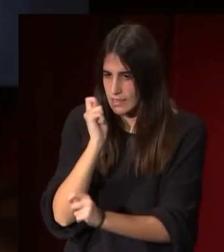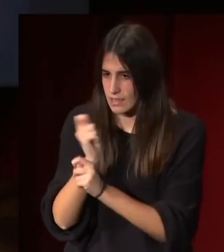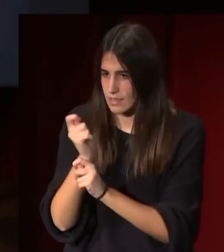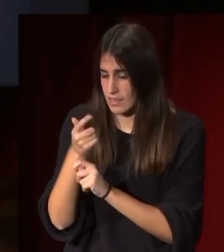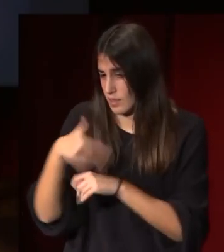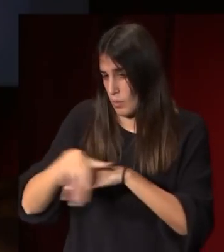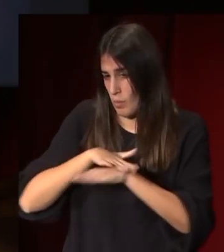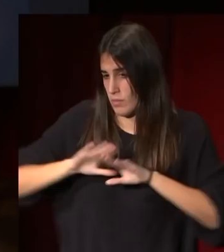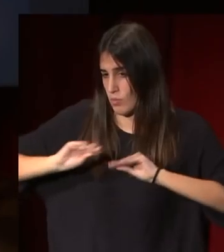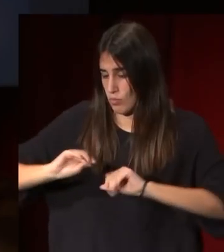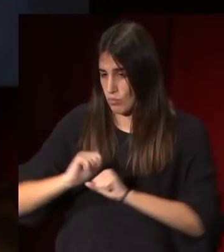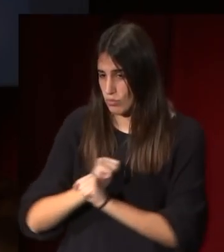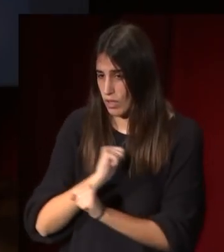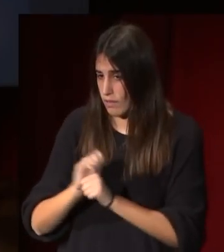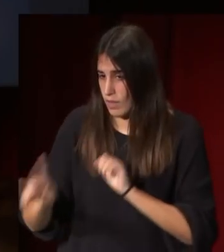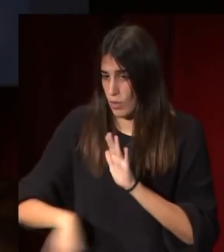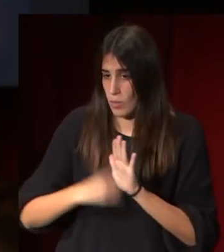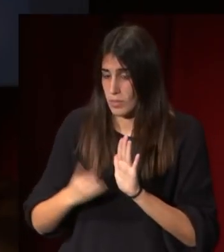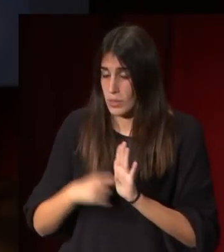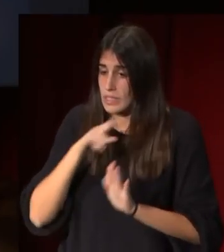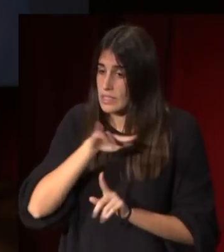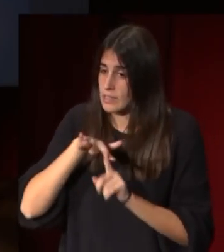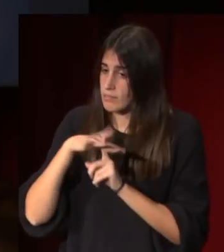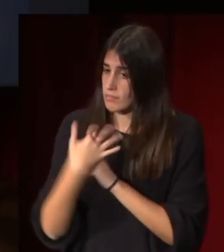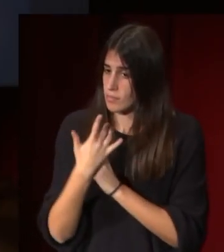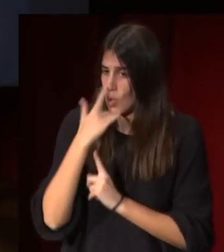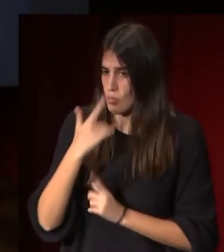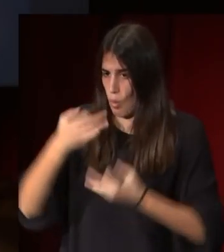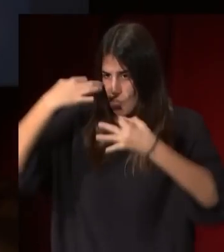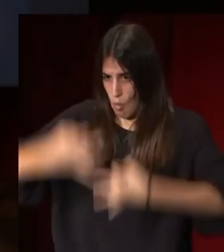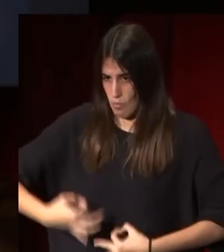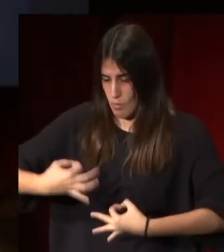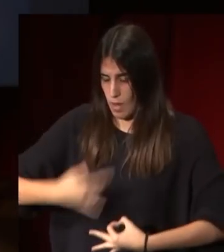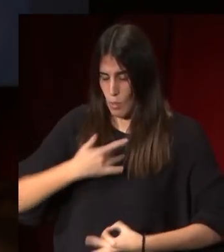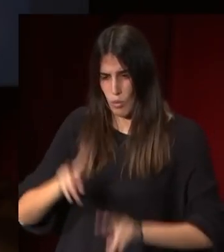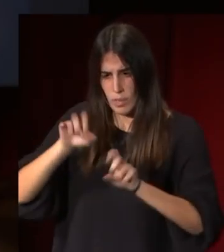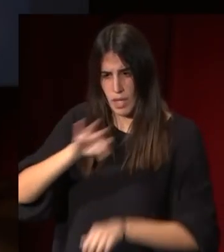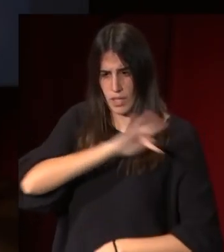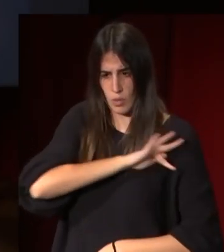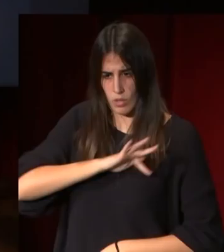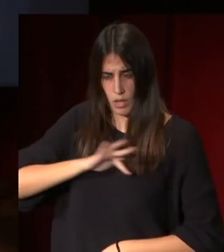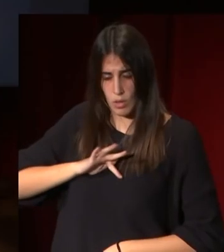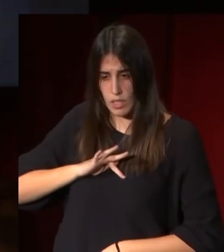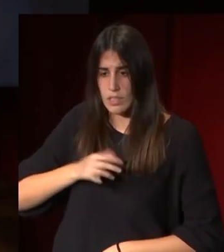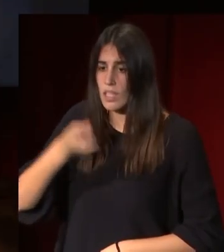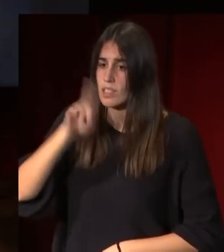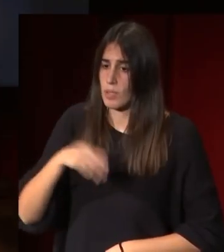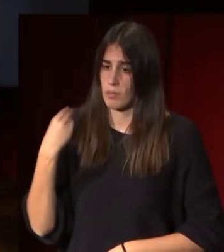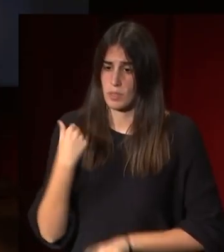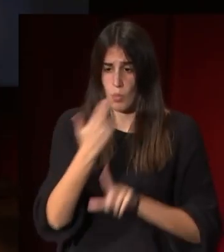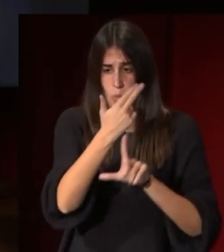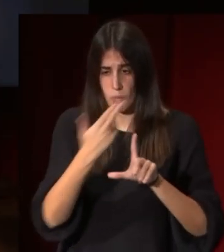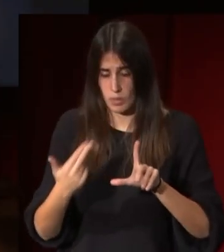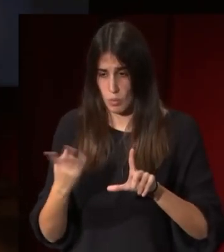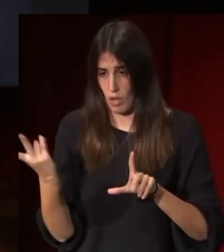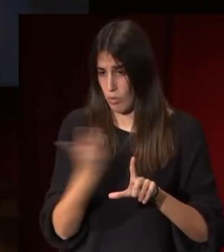esencial de todas sus obras en este caso con un retrato muy formal con todas las condecoraciones de la misma manera que aparecían en pintura